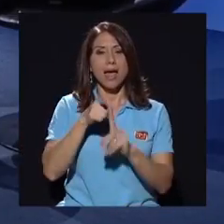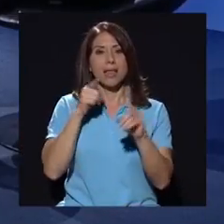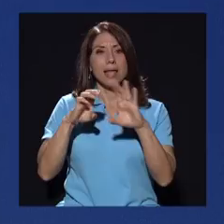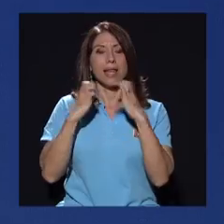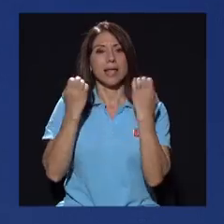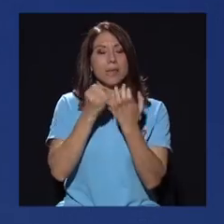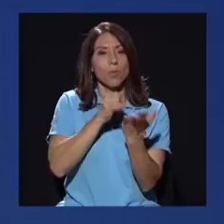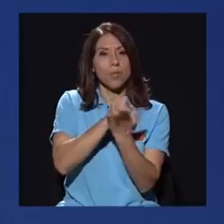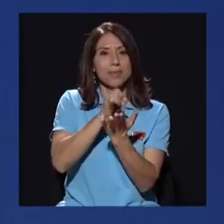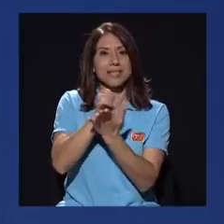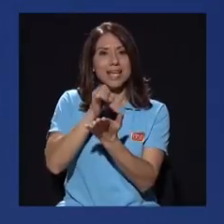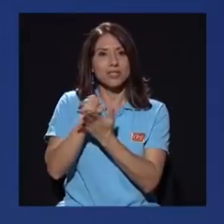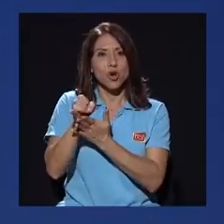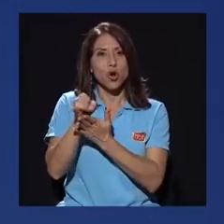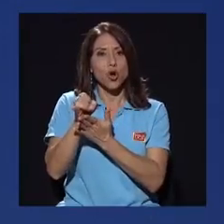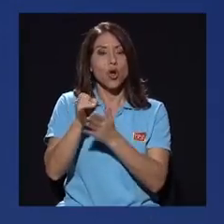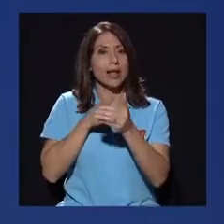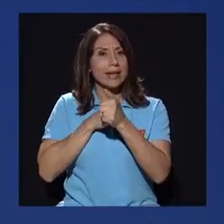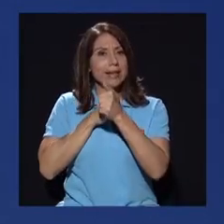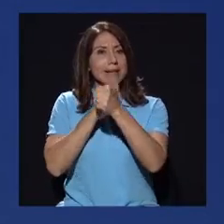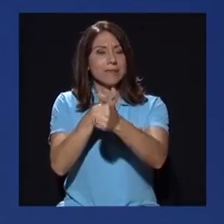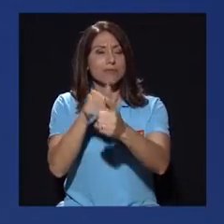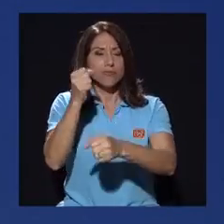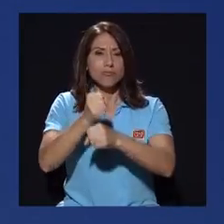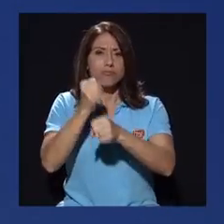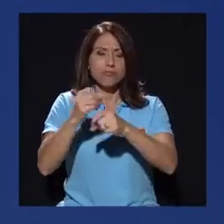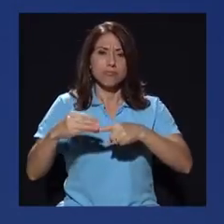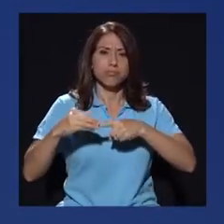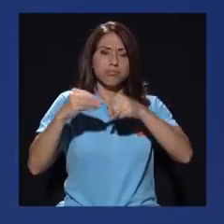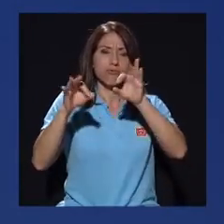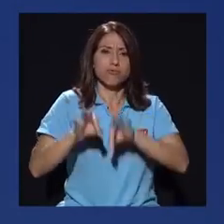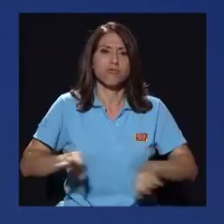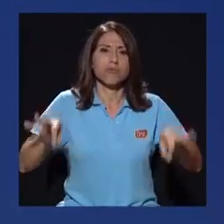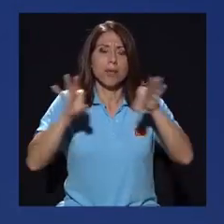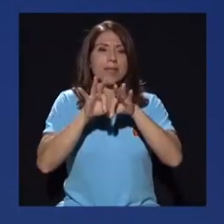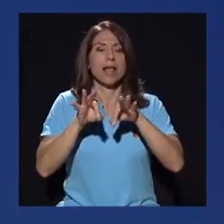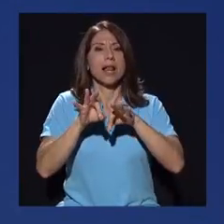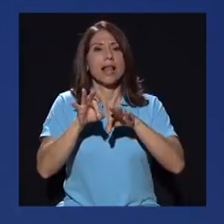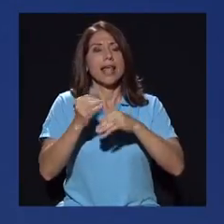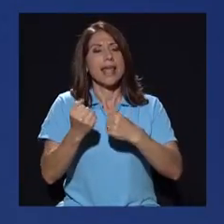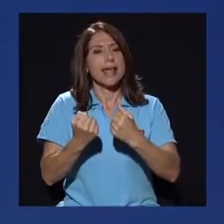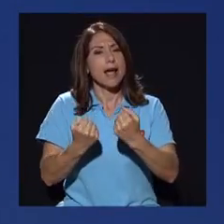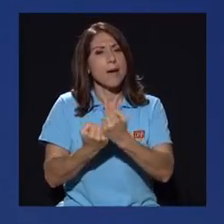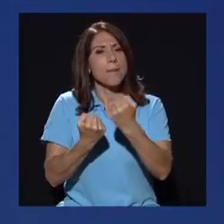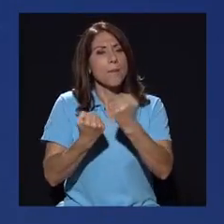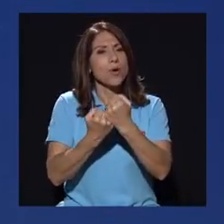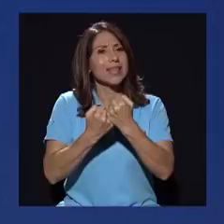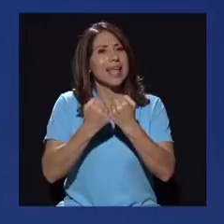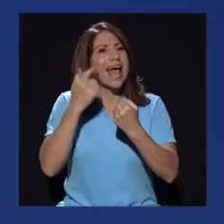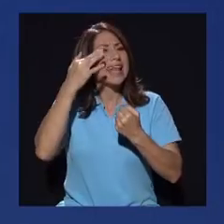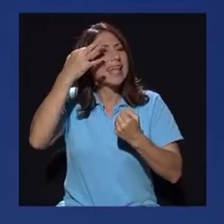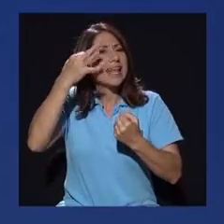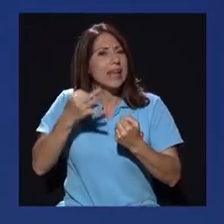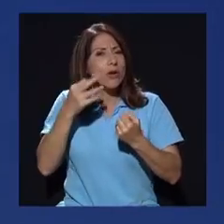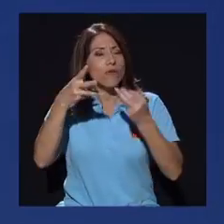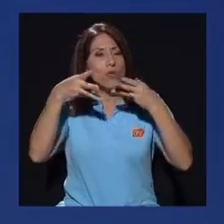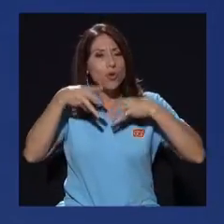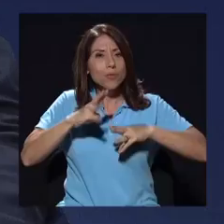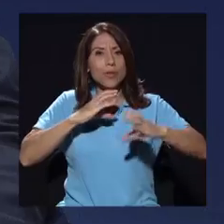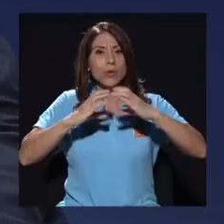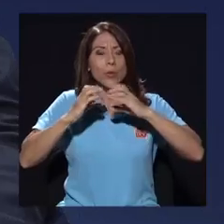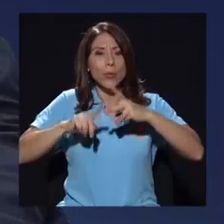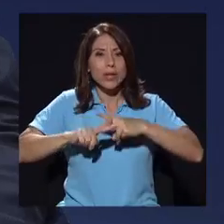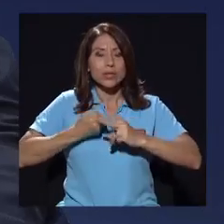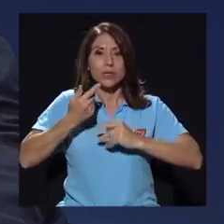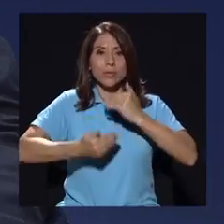equipo de investigación liderando un trabajo fundamental en aporte a quien casualmente creo que fue uno de los medios que